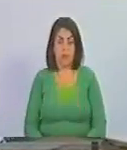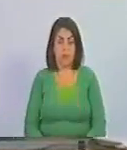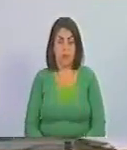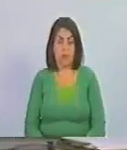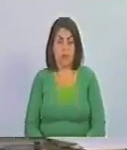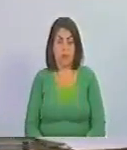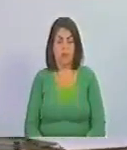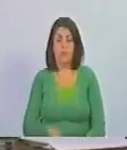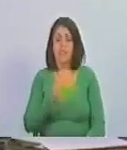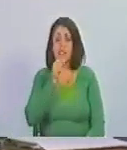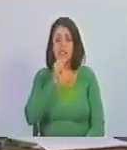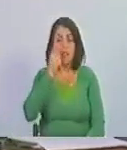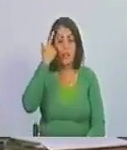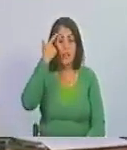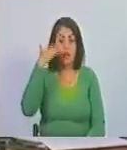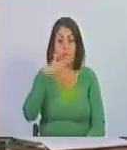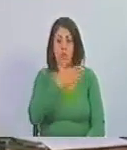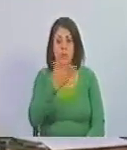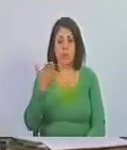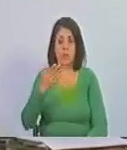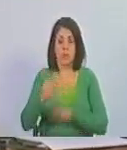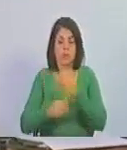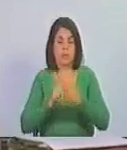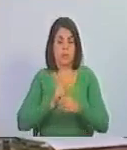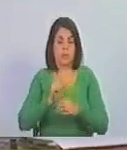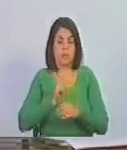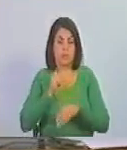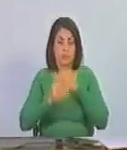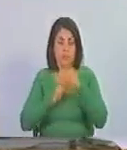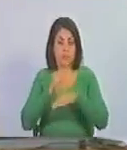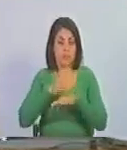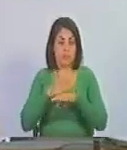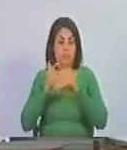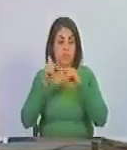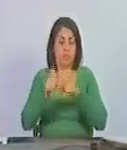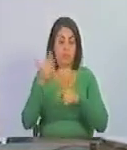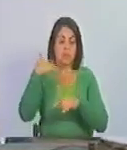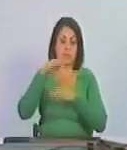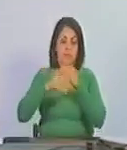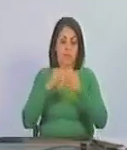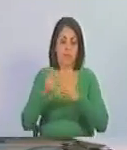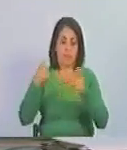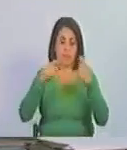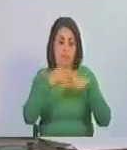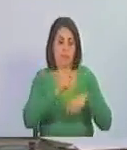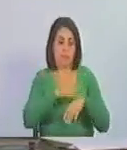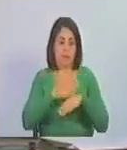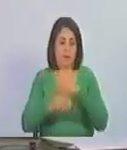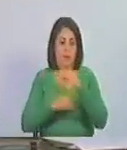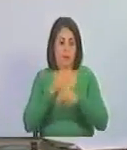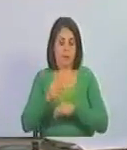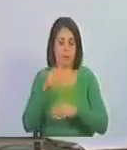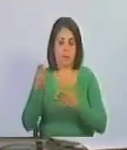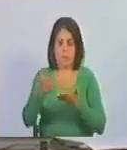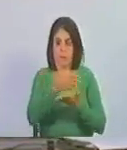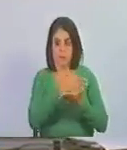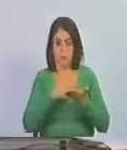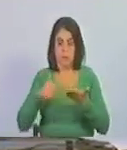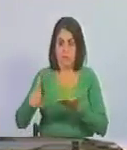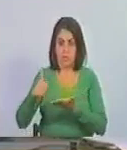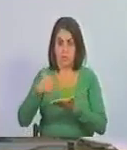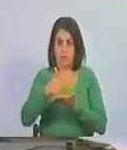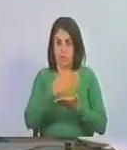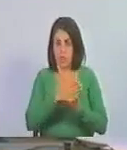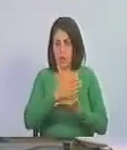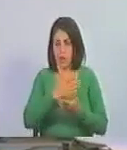y quién creen ustedes que va a ser beneficiado con la supuesta subasta que lo que van a hacer es cortar en pedazos